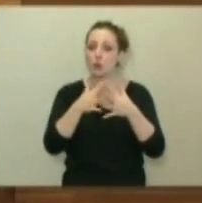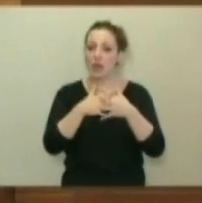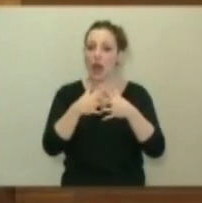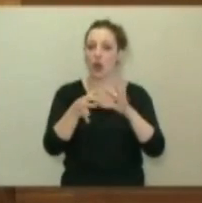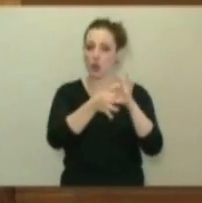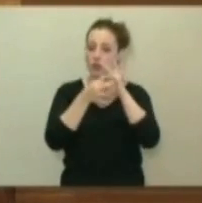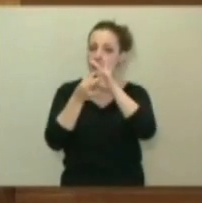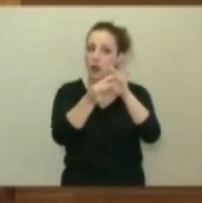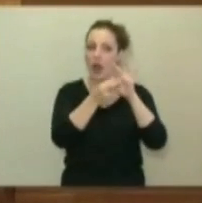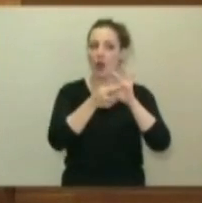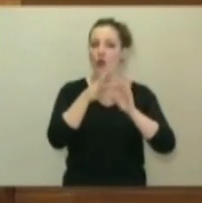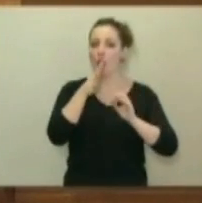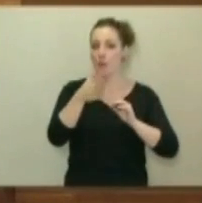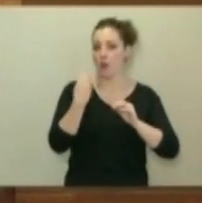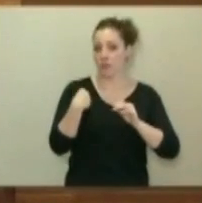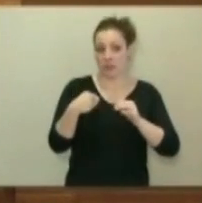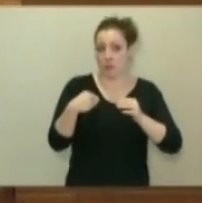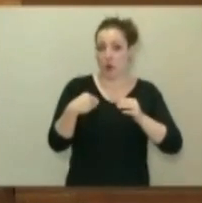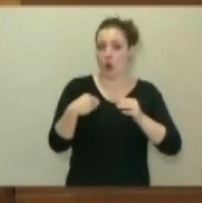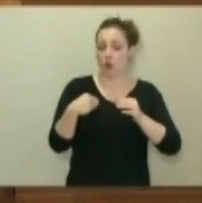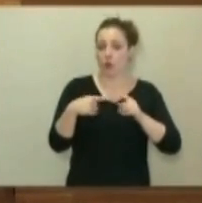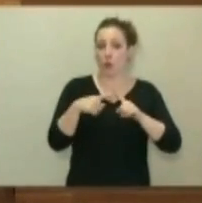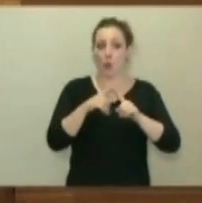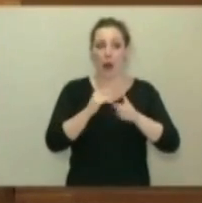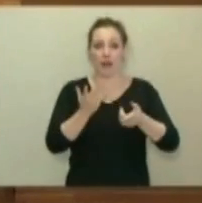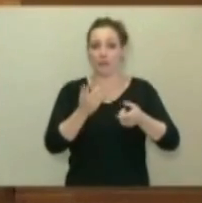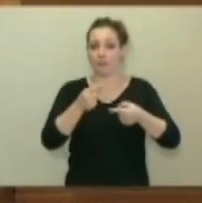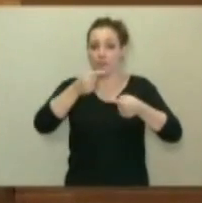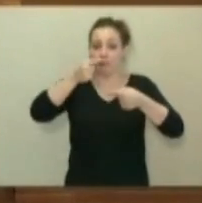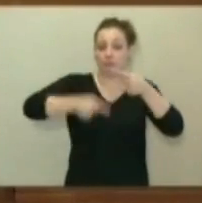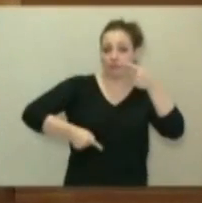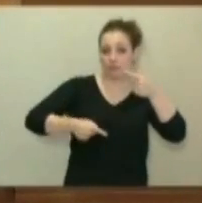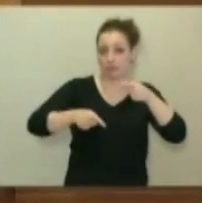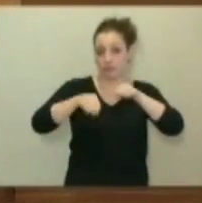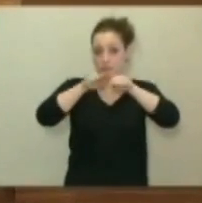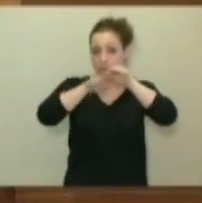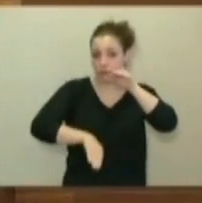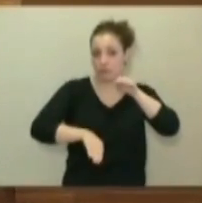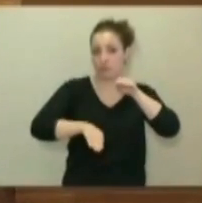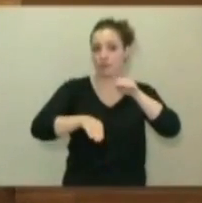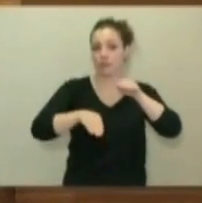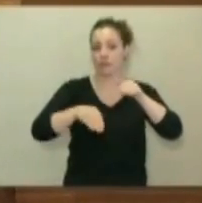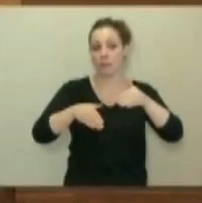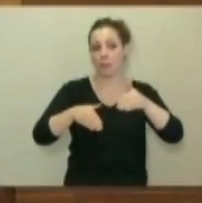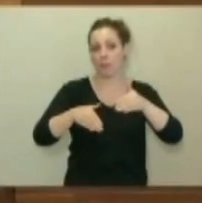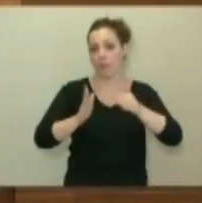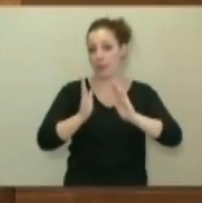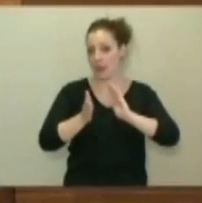diferenciación, ese trato asimétrico, ese trato absolutamente desigual. Y, por lo tanto,